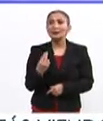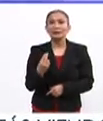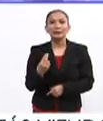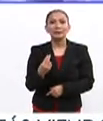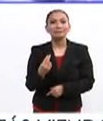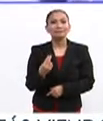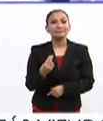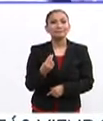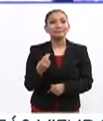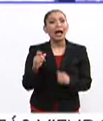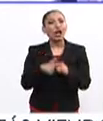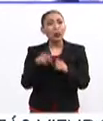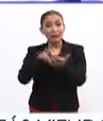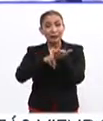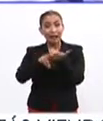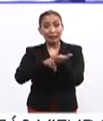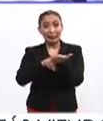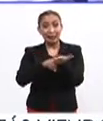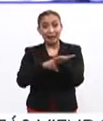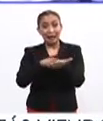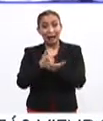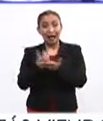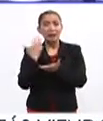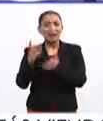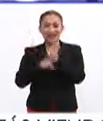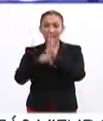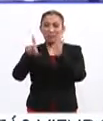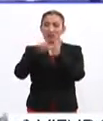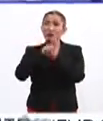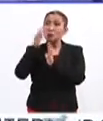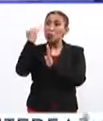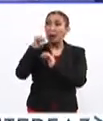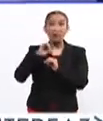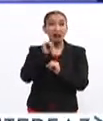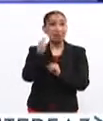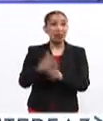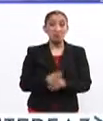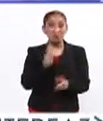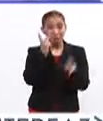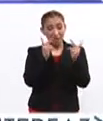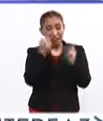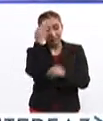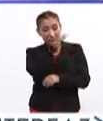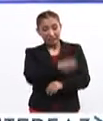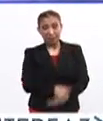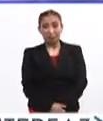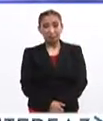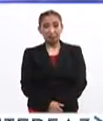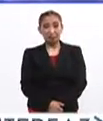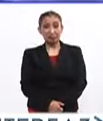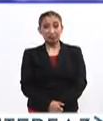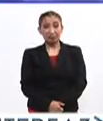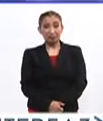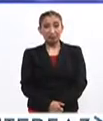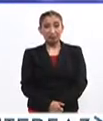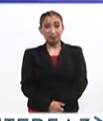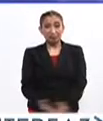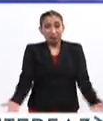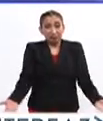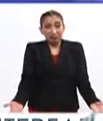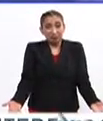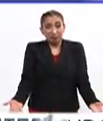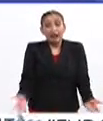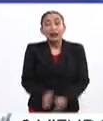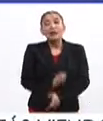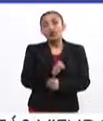de algo verde y a veces los departamentos, hasta las plantas son artificiales. Sí, sí, sí, claro, claro, es cierto.